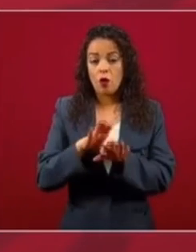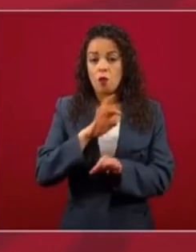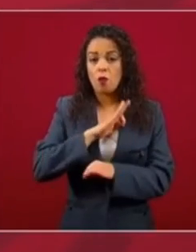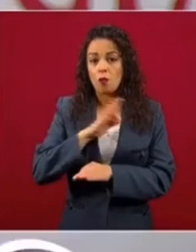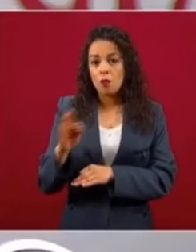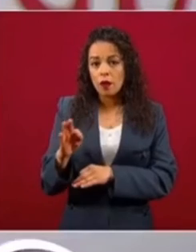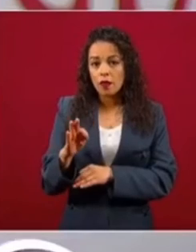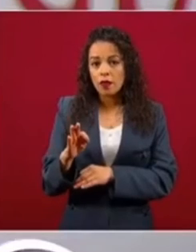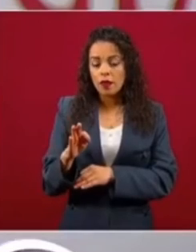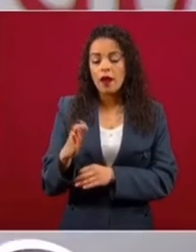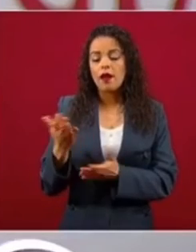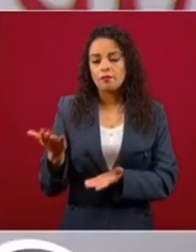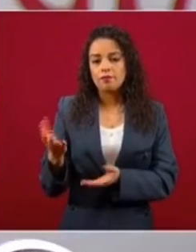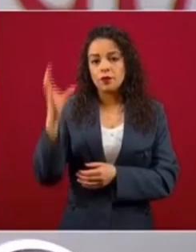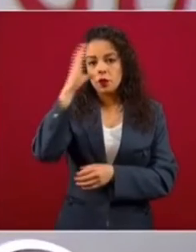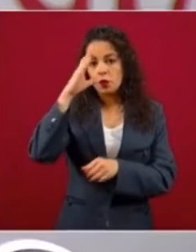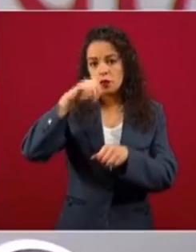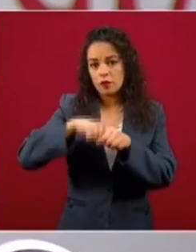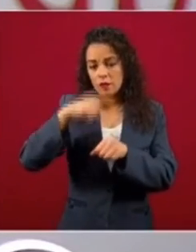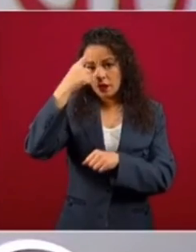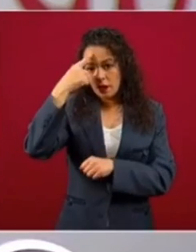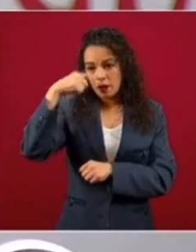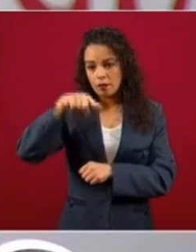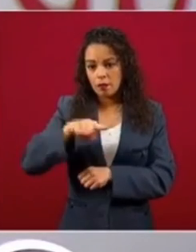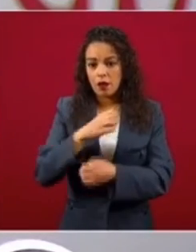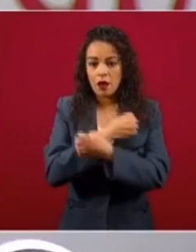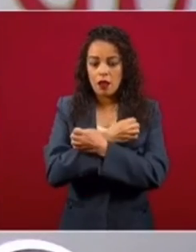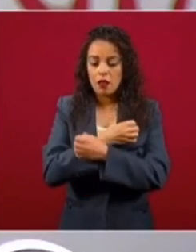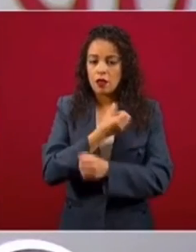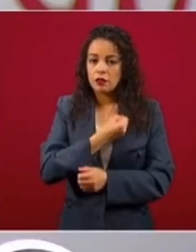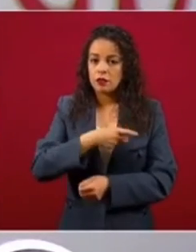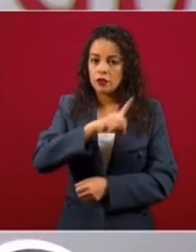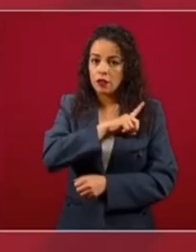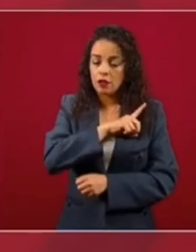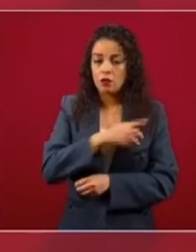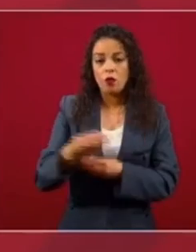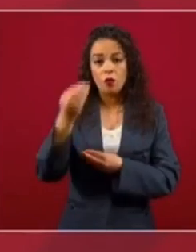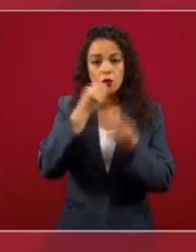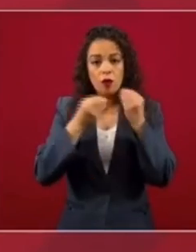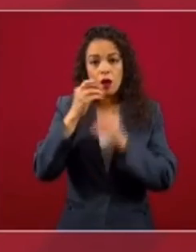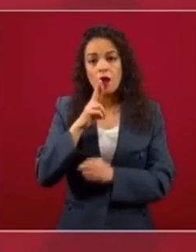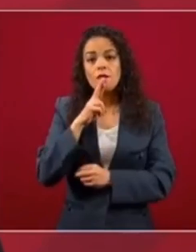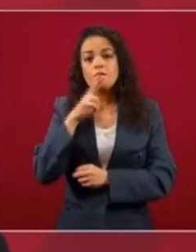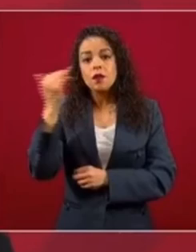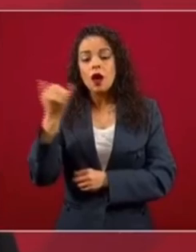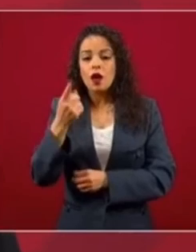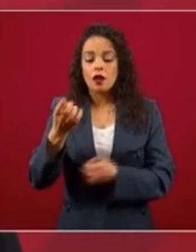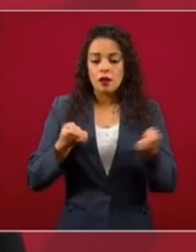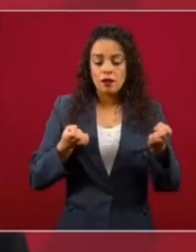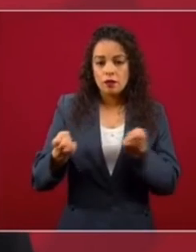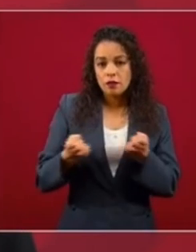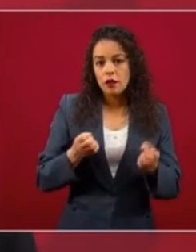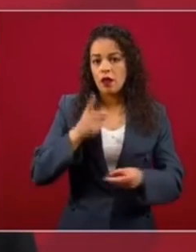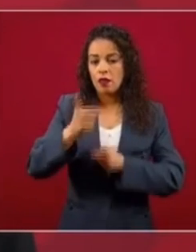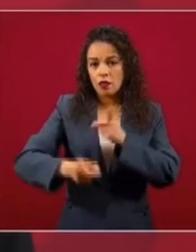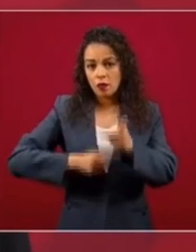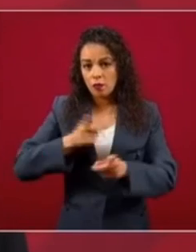cultura de educación para la salud, mejor nutrición y más educación física y deporte.